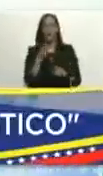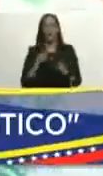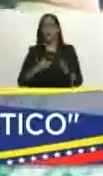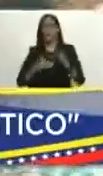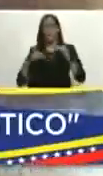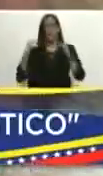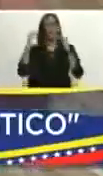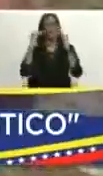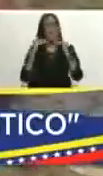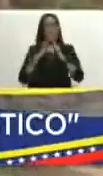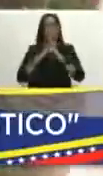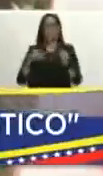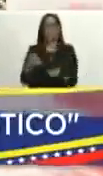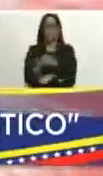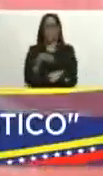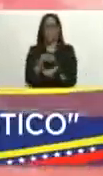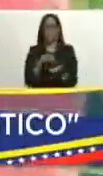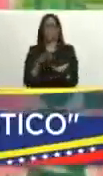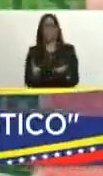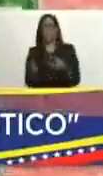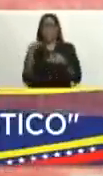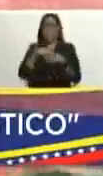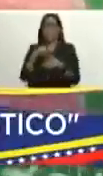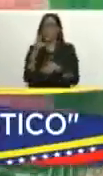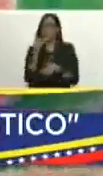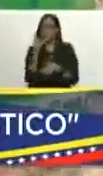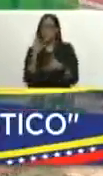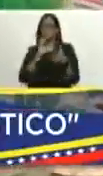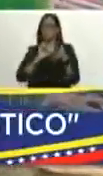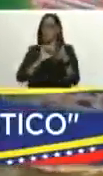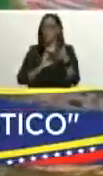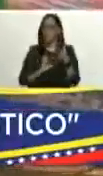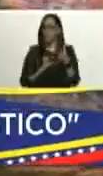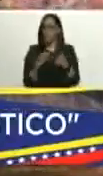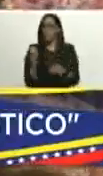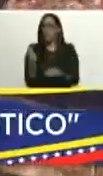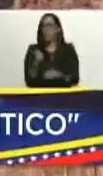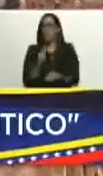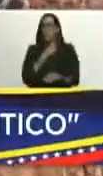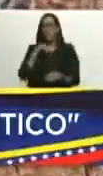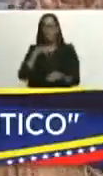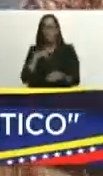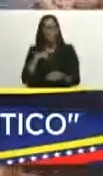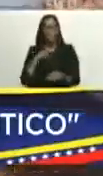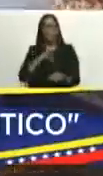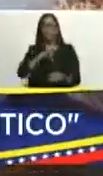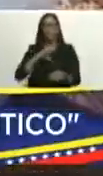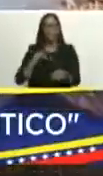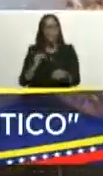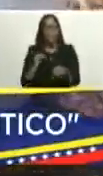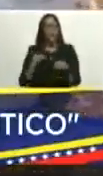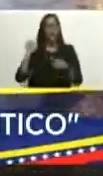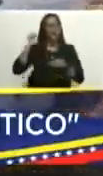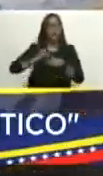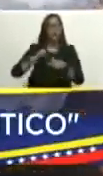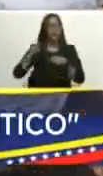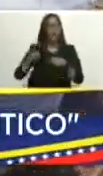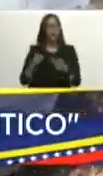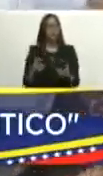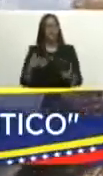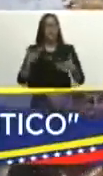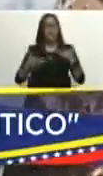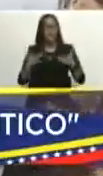las dificultades y eso se suma al segundo componente cómo nosotros no reprochar esas acciones que